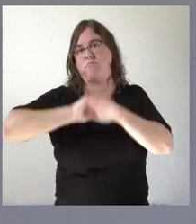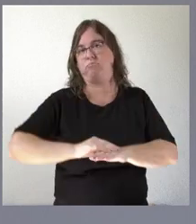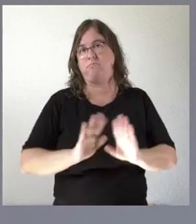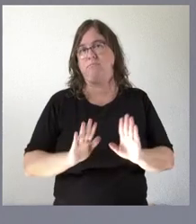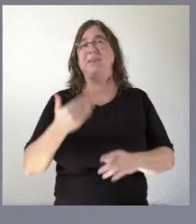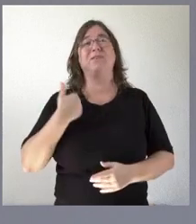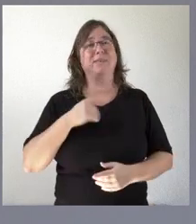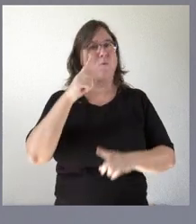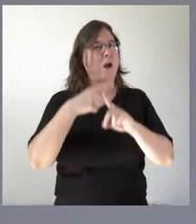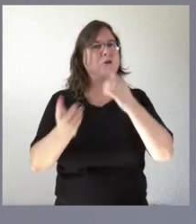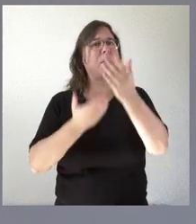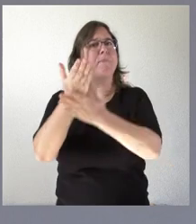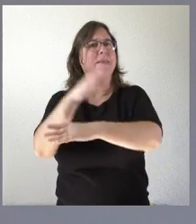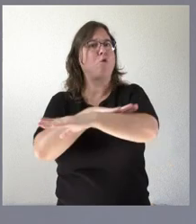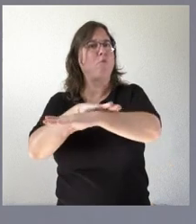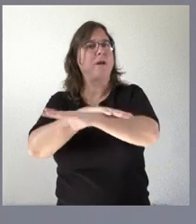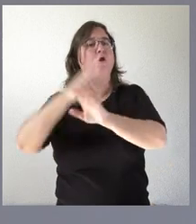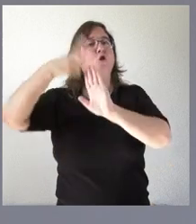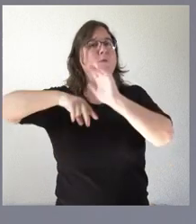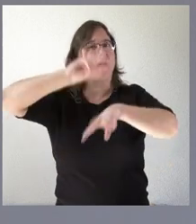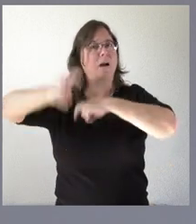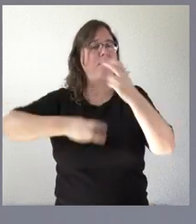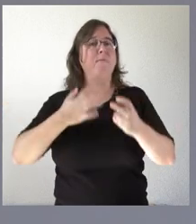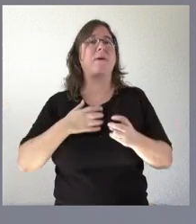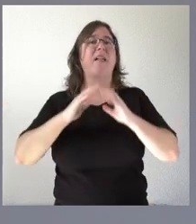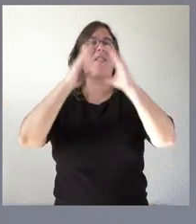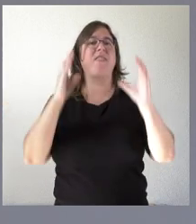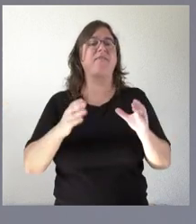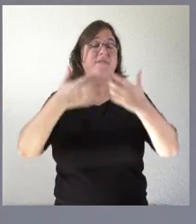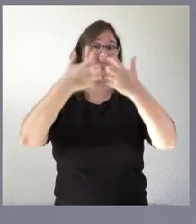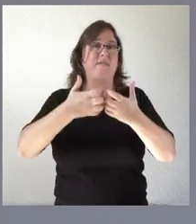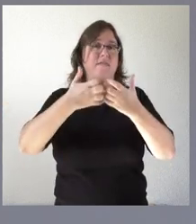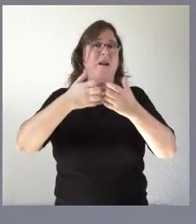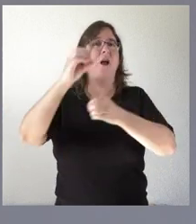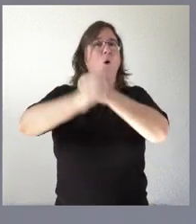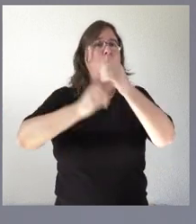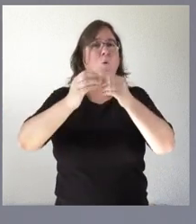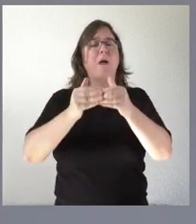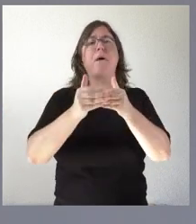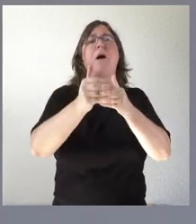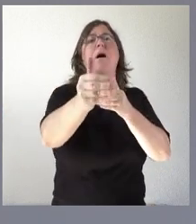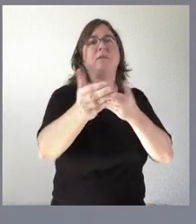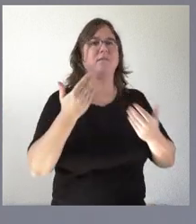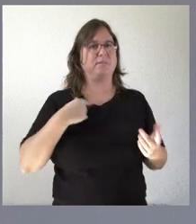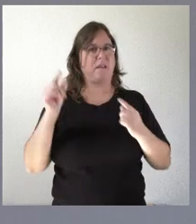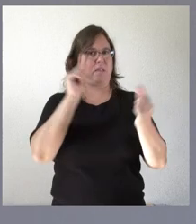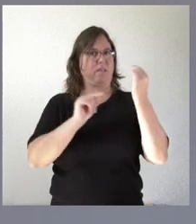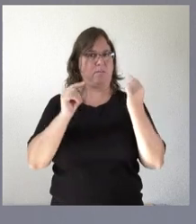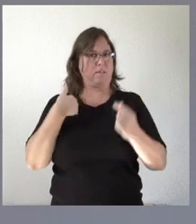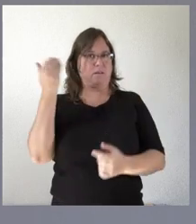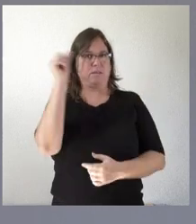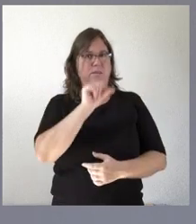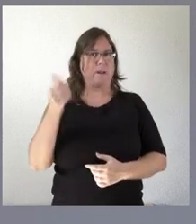que ya le pedimos al gobierno que se cambie la normativa para alargar la vida útil de las centrales nucleares es que este debate más o menos lo tuvimos la pasada